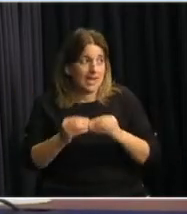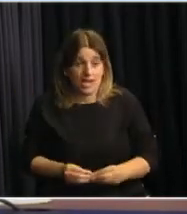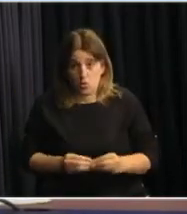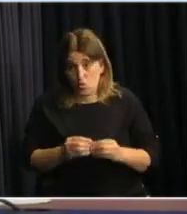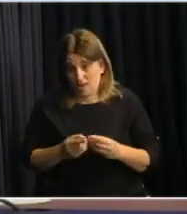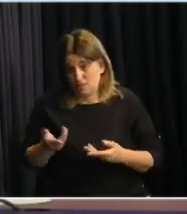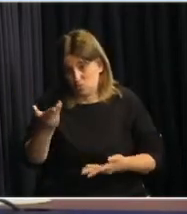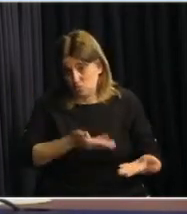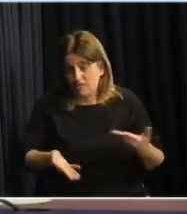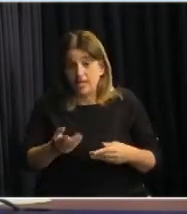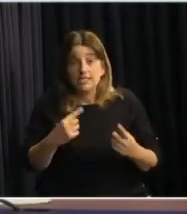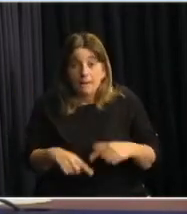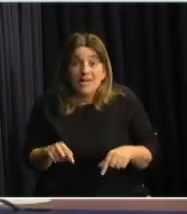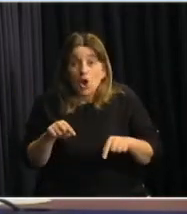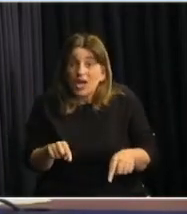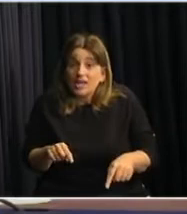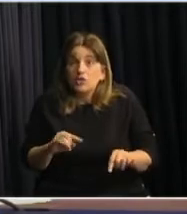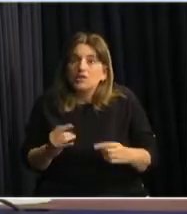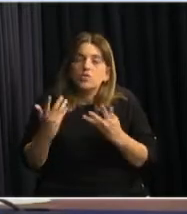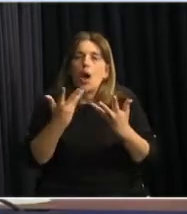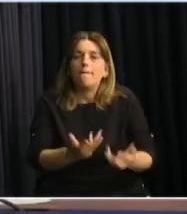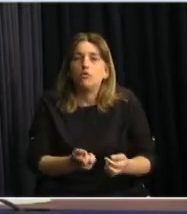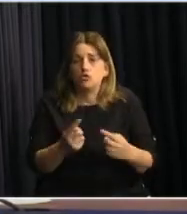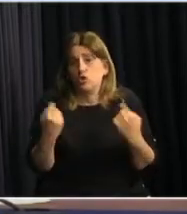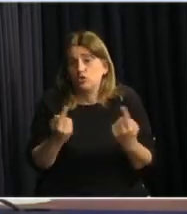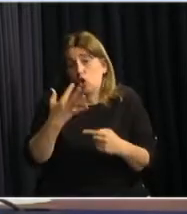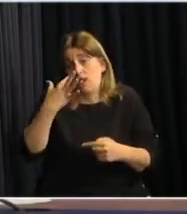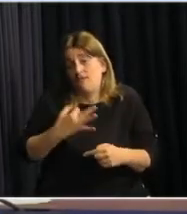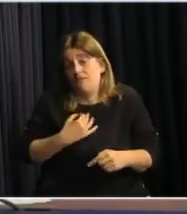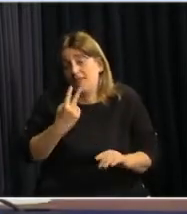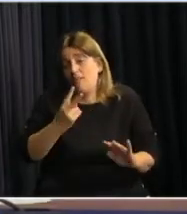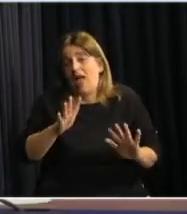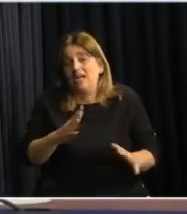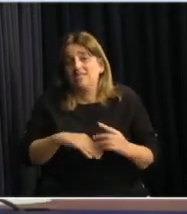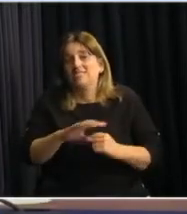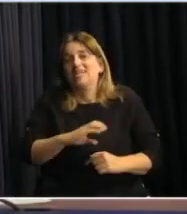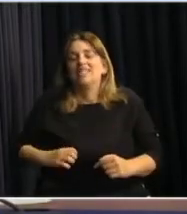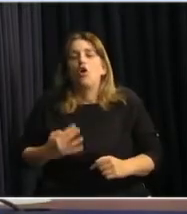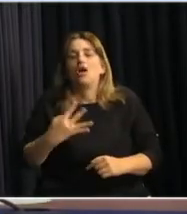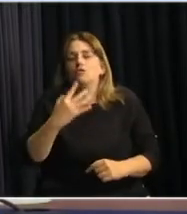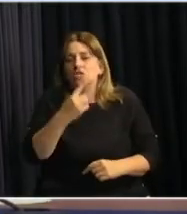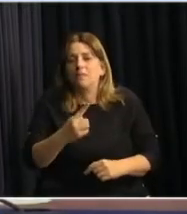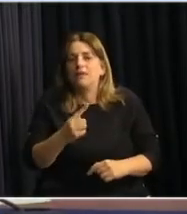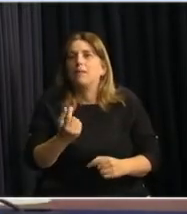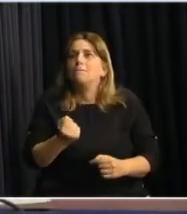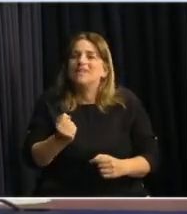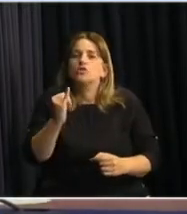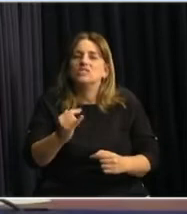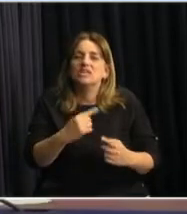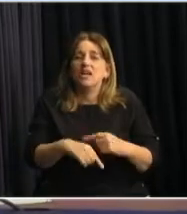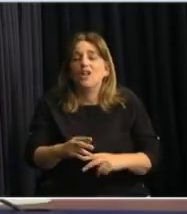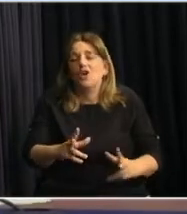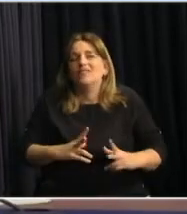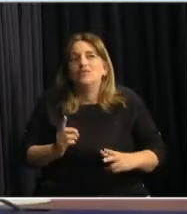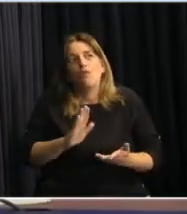transferencia. Pero esto es el grado de apoyo y en lo que uno ve en el Estado que estos 14.000 pesos sí se acercan a lo que a veces se ha